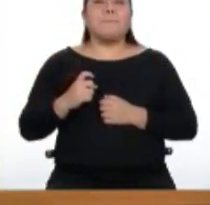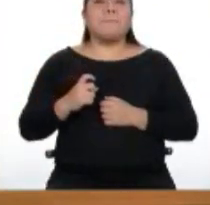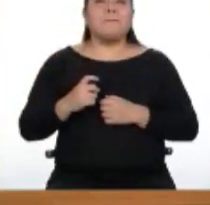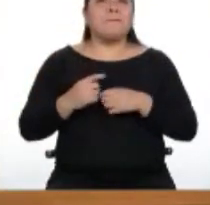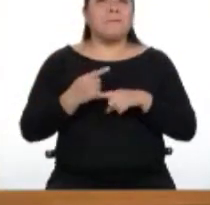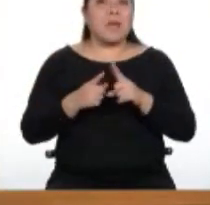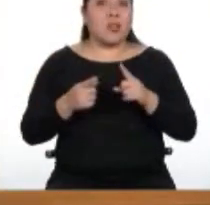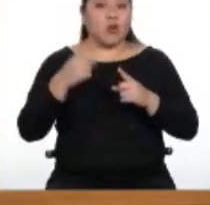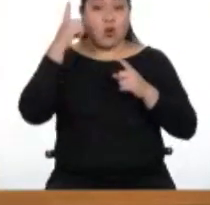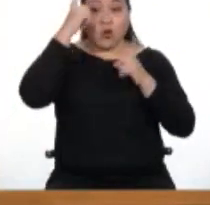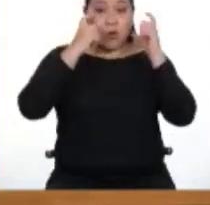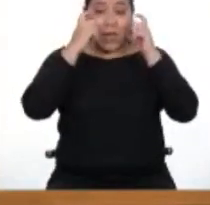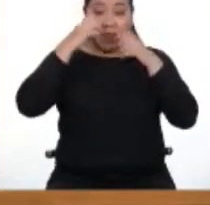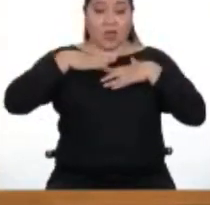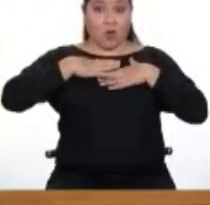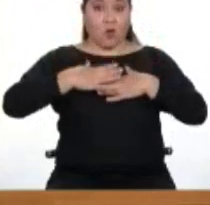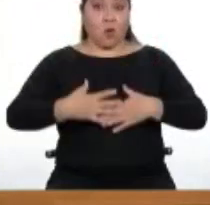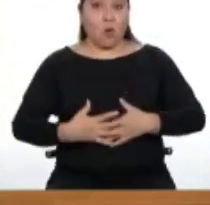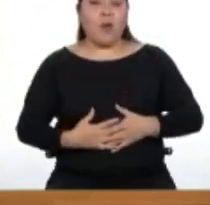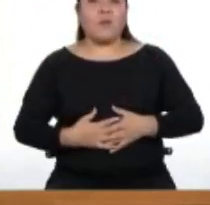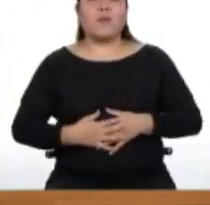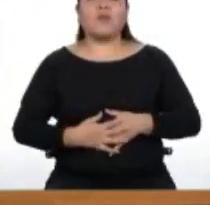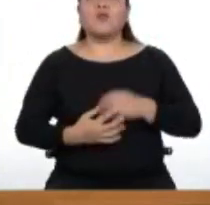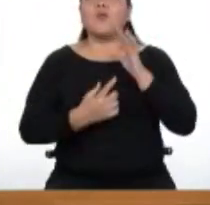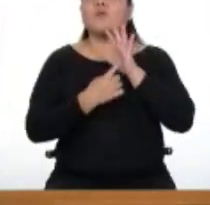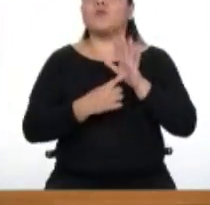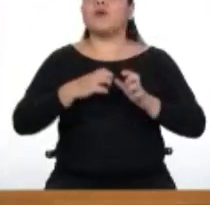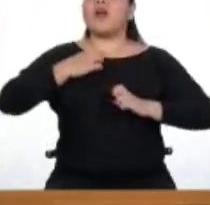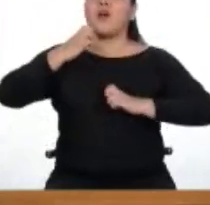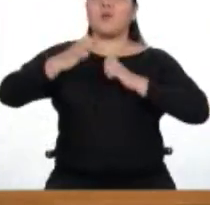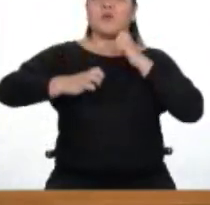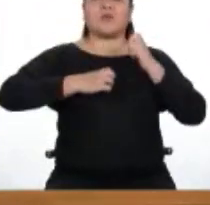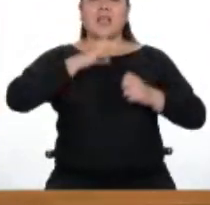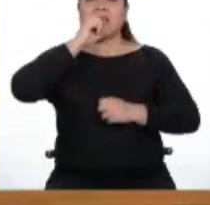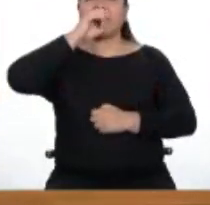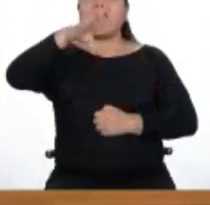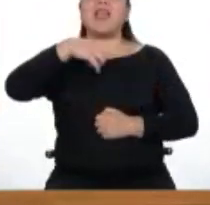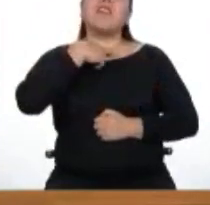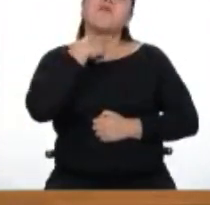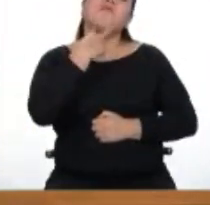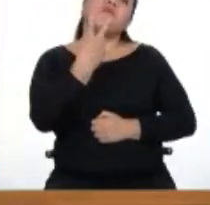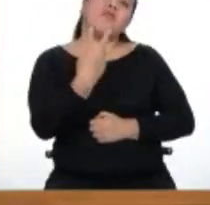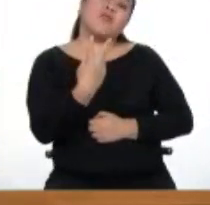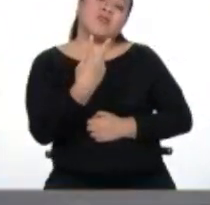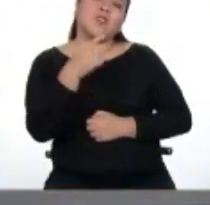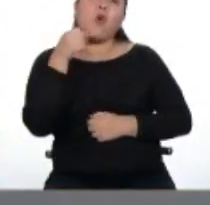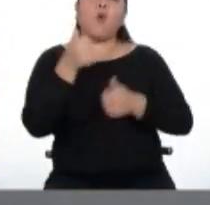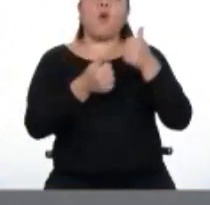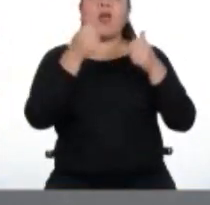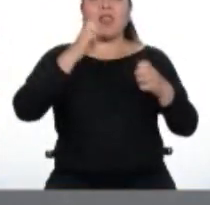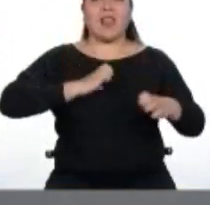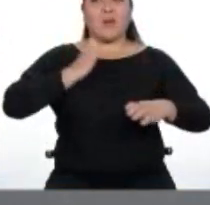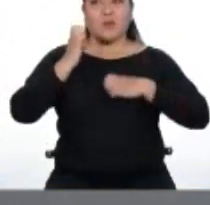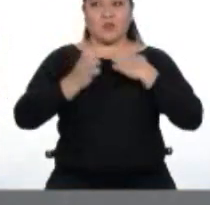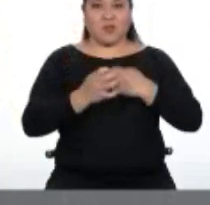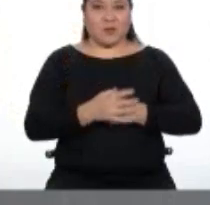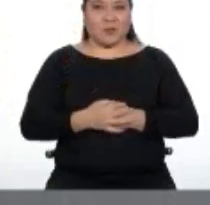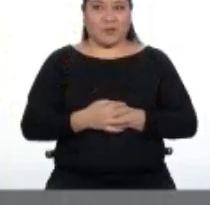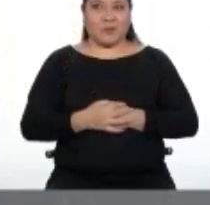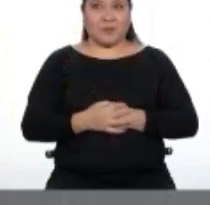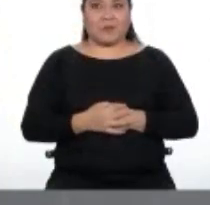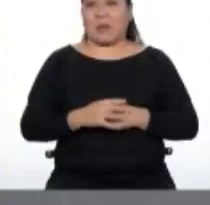caras o cuerpos, la emoción que irá apareciendo, dirán en voz alta qué emoción es. ¡Excelente!